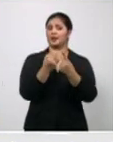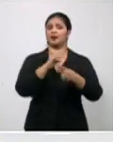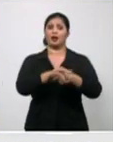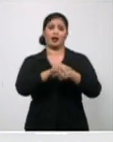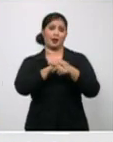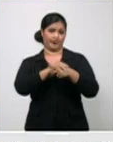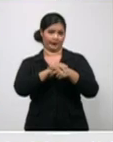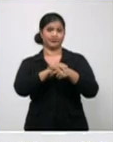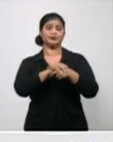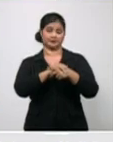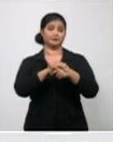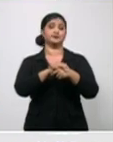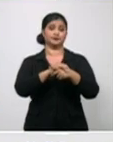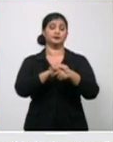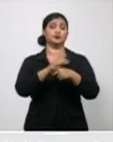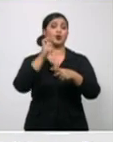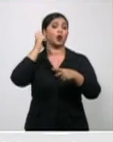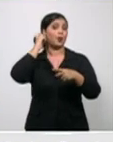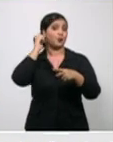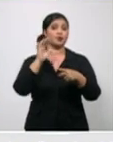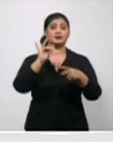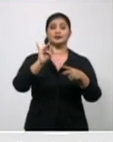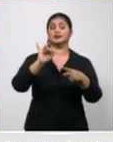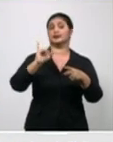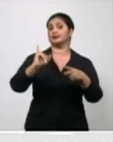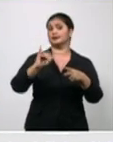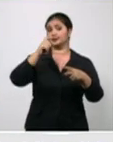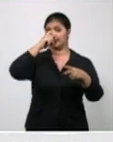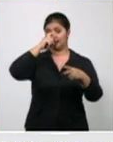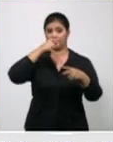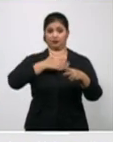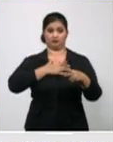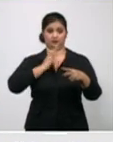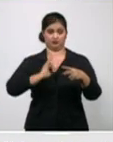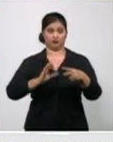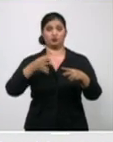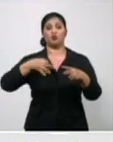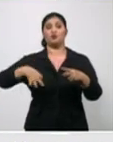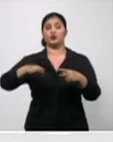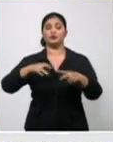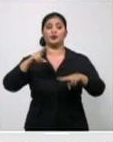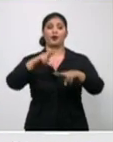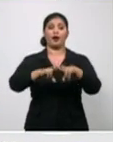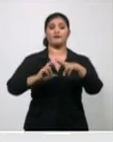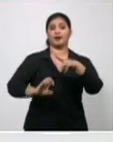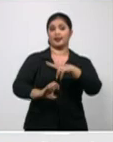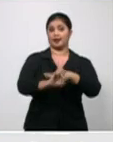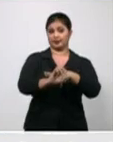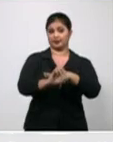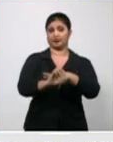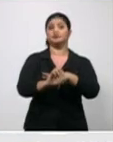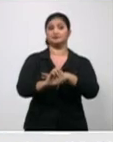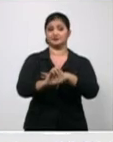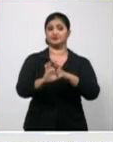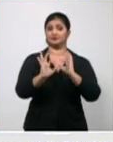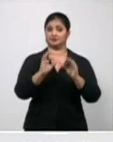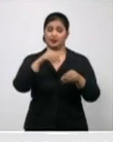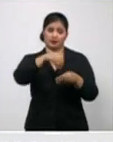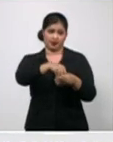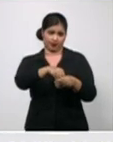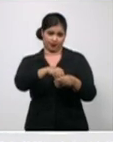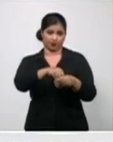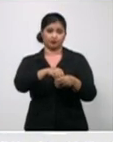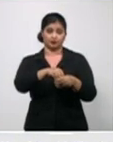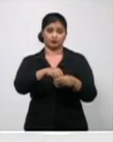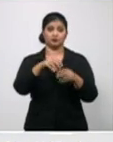señora de 76 años de aquí, del municipio de Habana del Este, específicamente de Cojimar, antecedentes